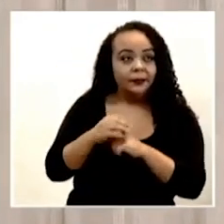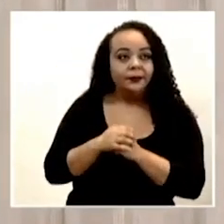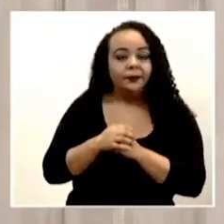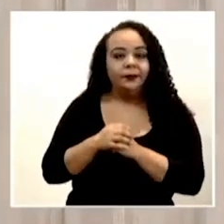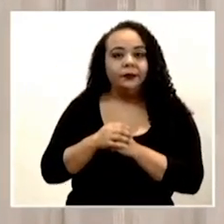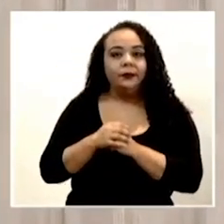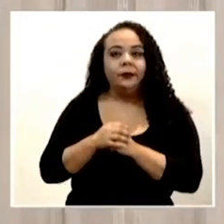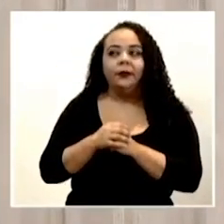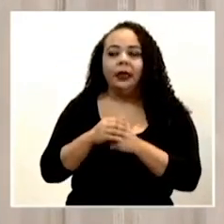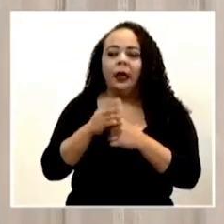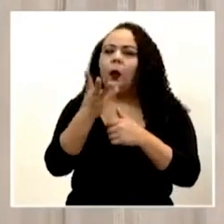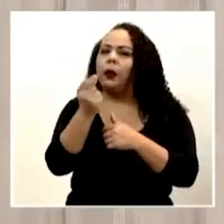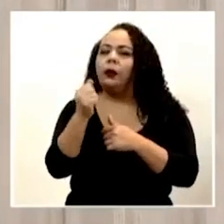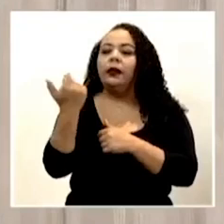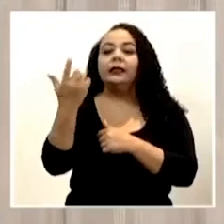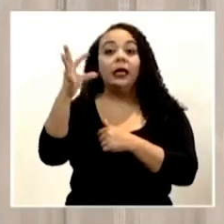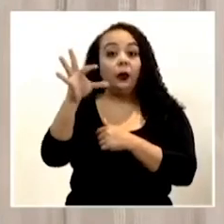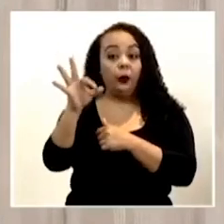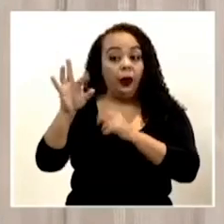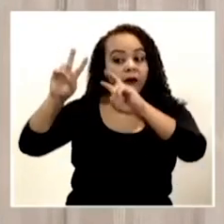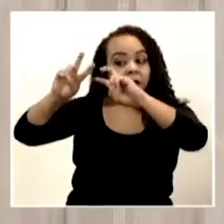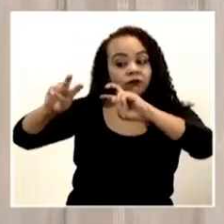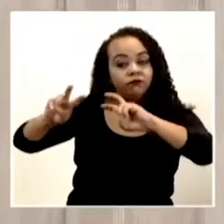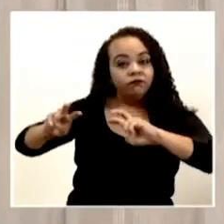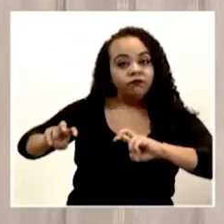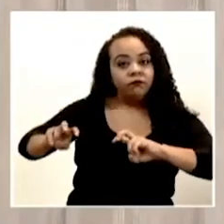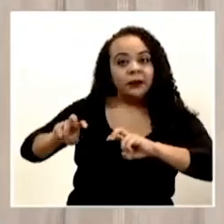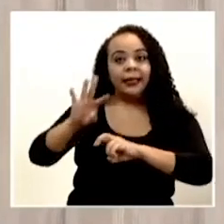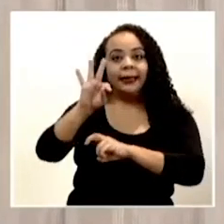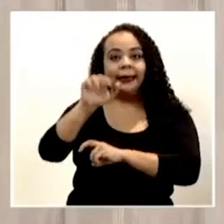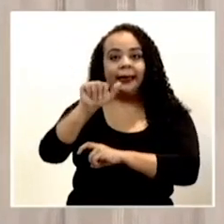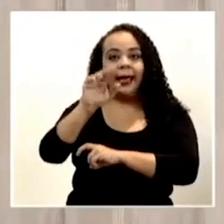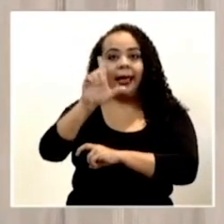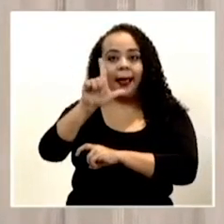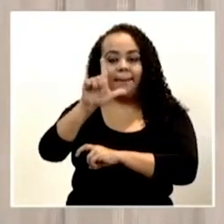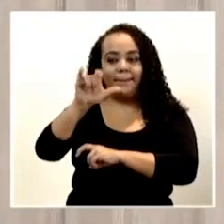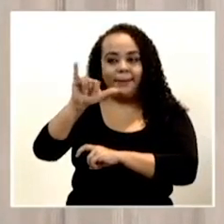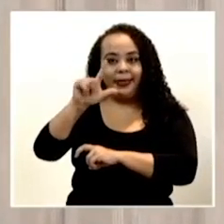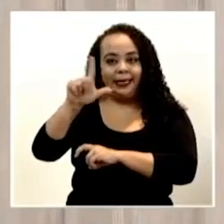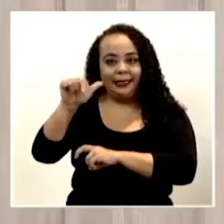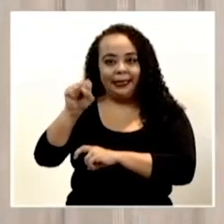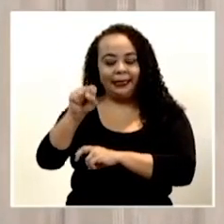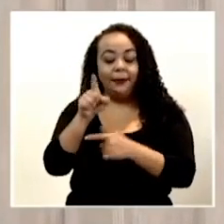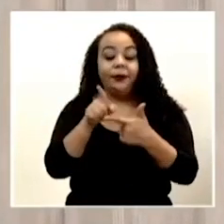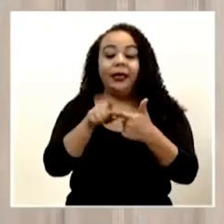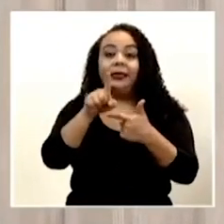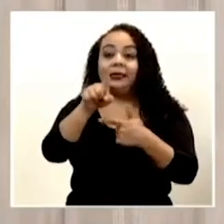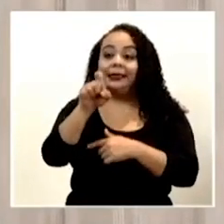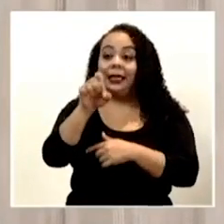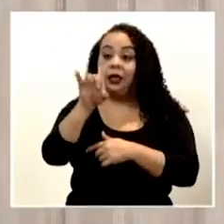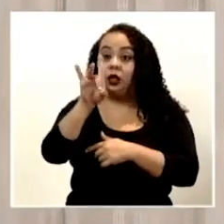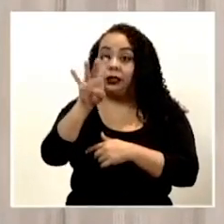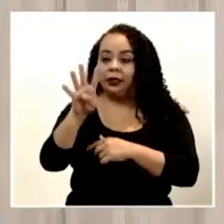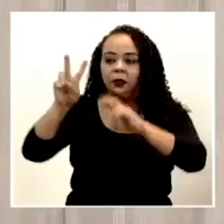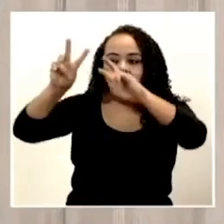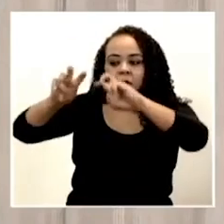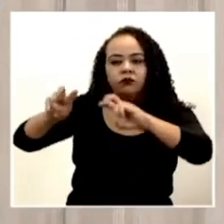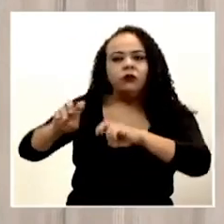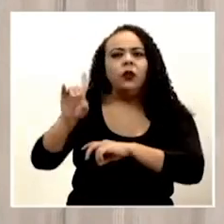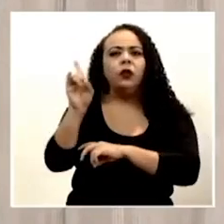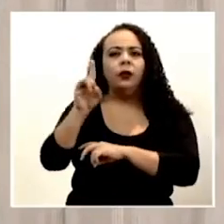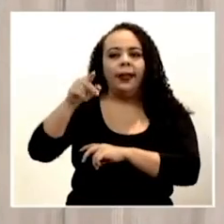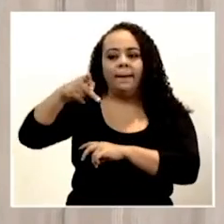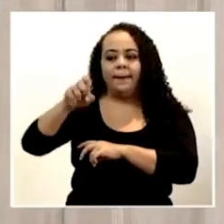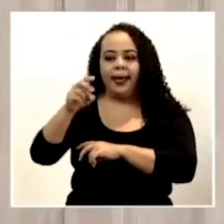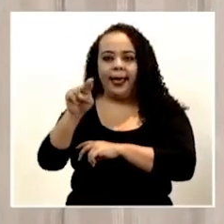fueron 19 muestras que se tomaron en tablillas, 184 personas muestreadas en Peñas